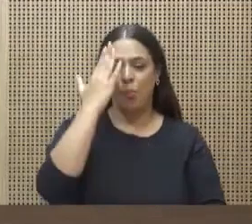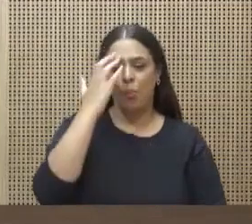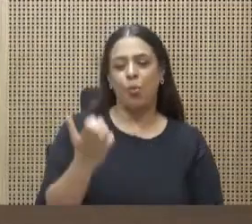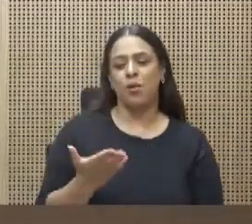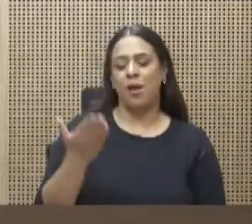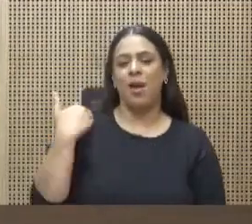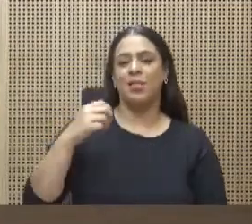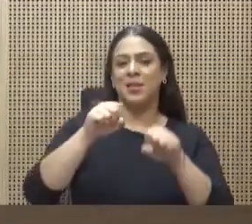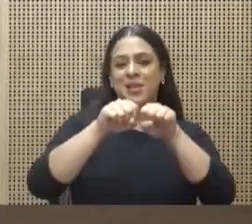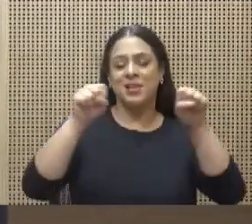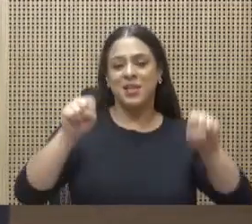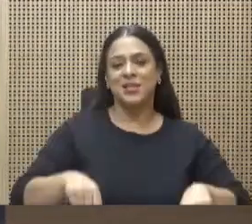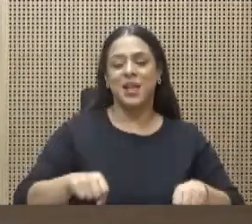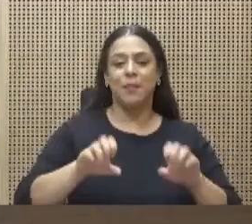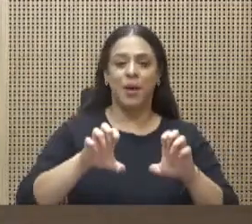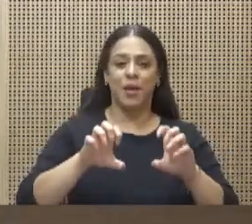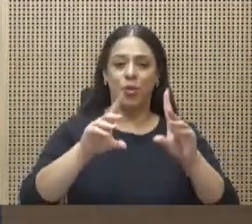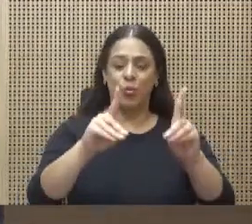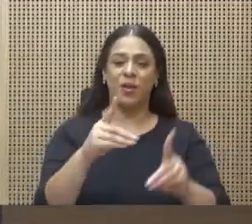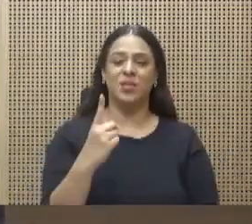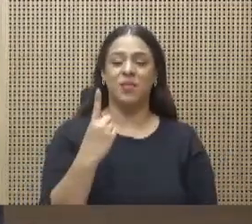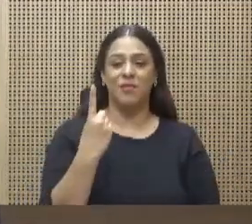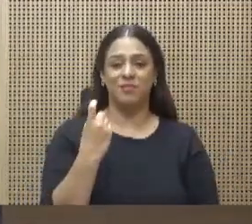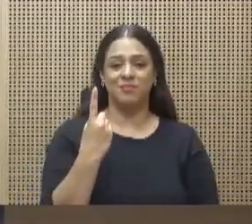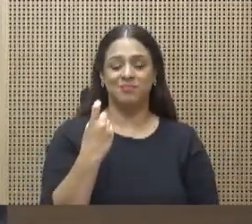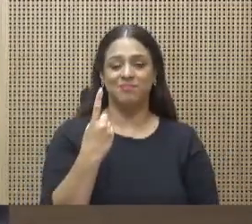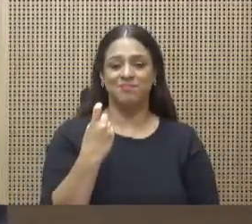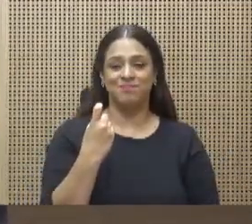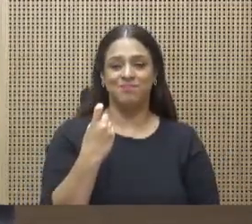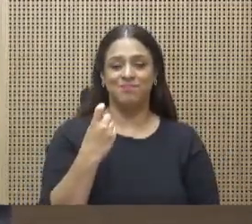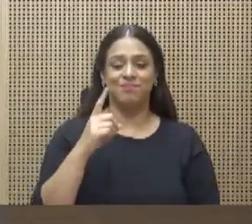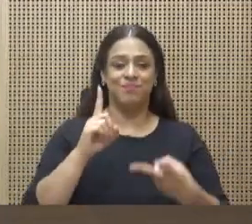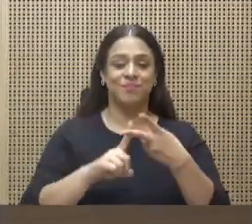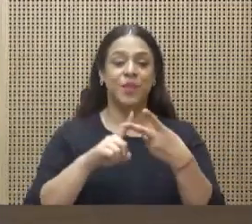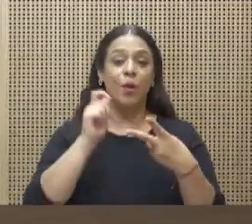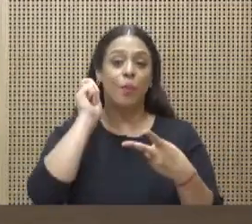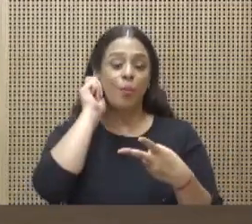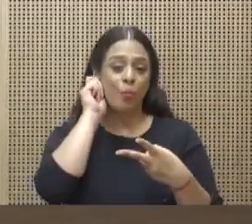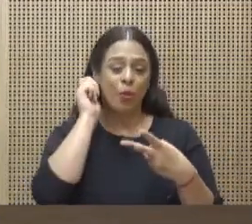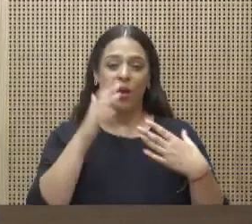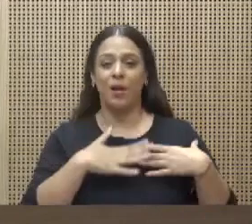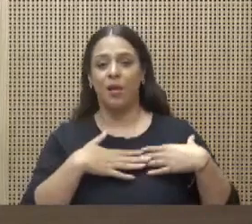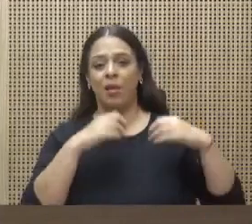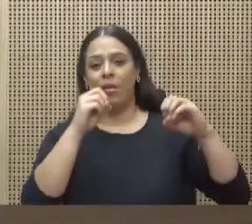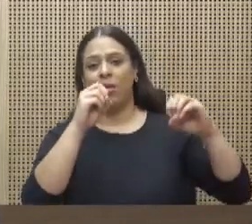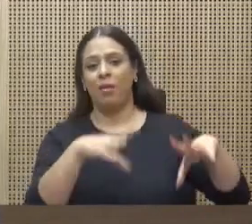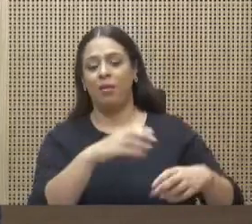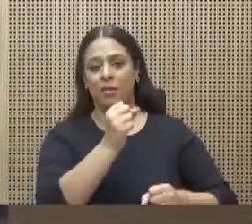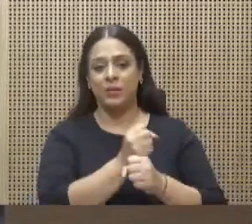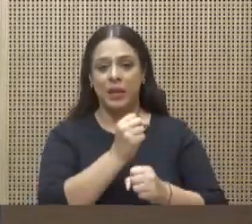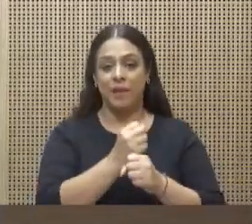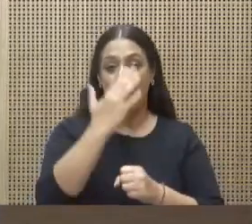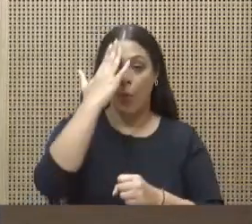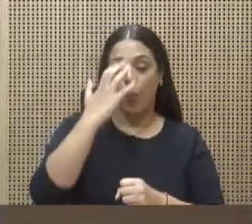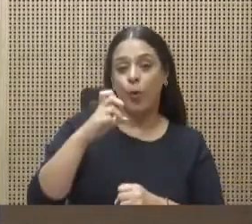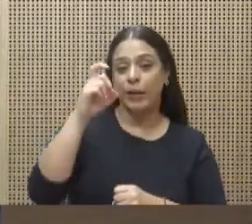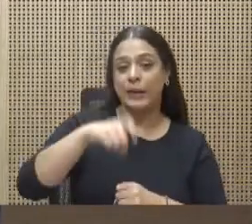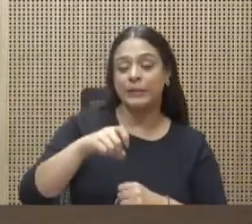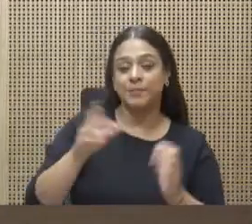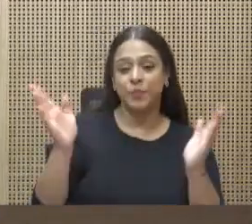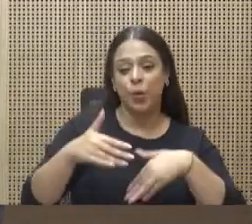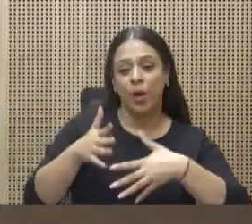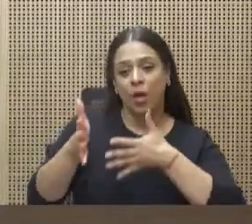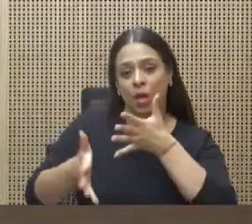defraudó. Mujeres que han salido de la fuerza laboral por enfrentar las necesidades de cuido de sus hijos o padres